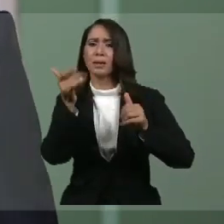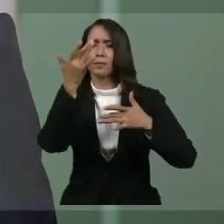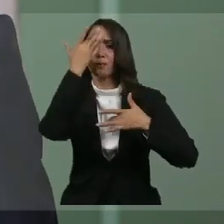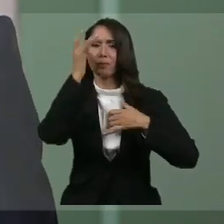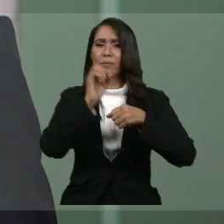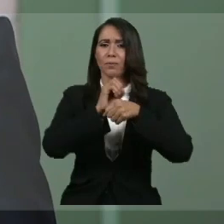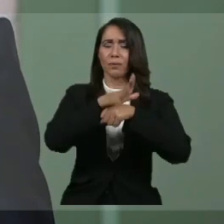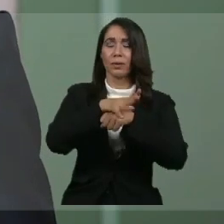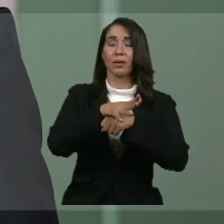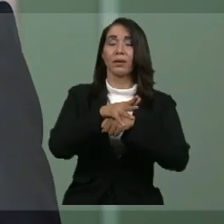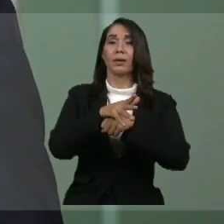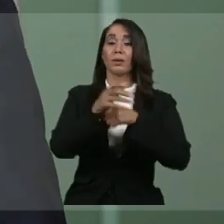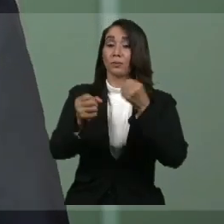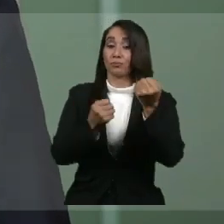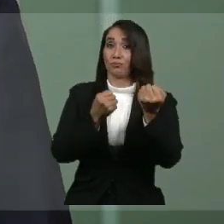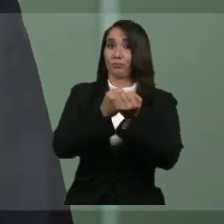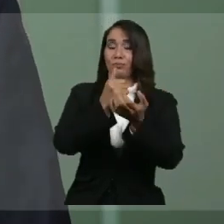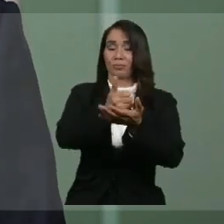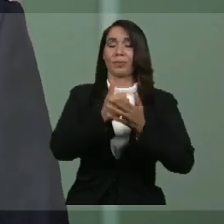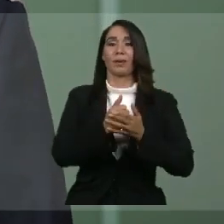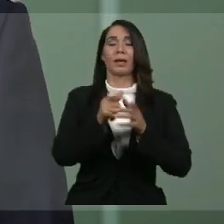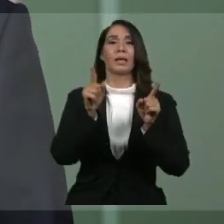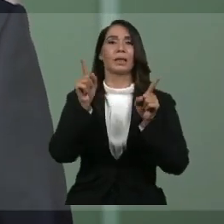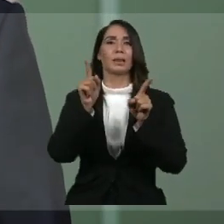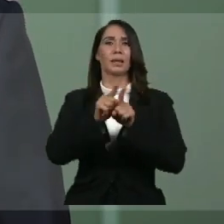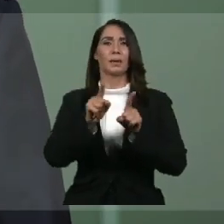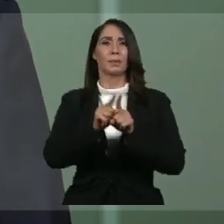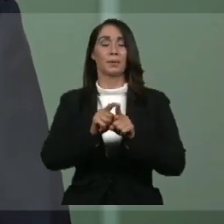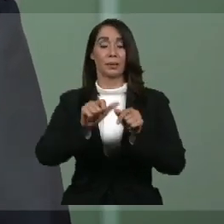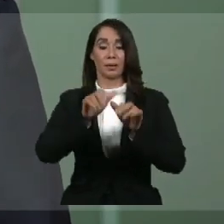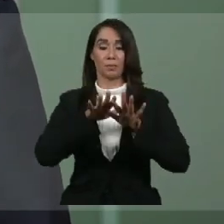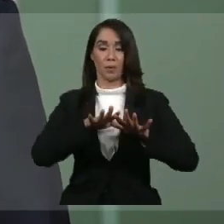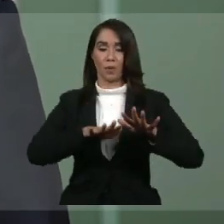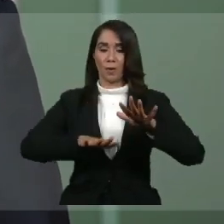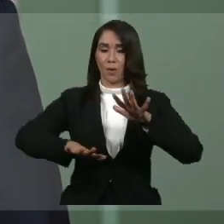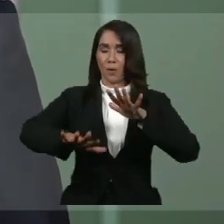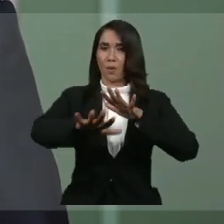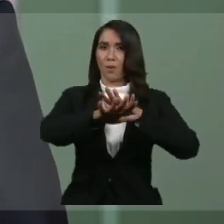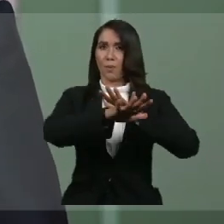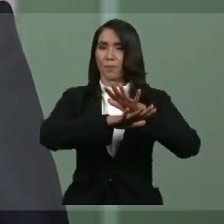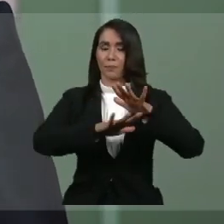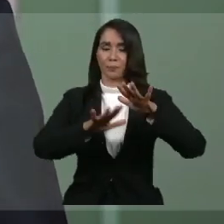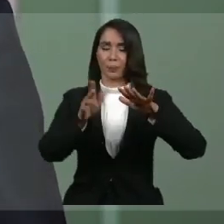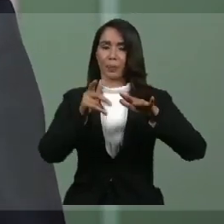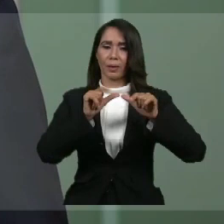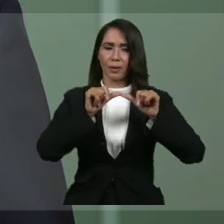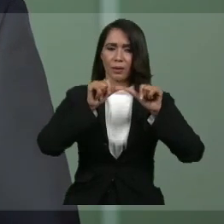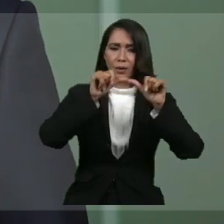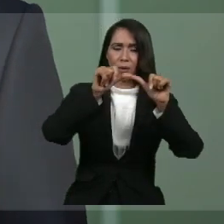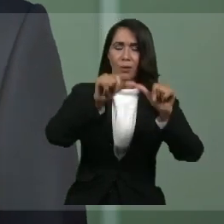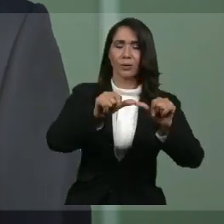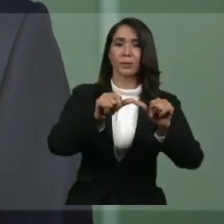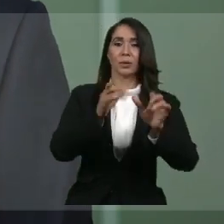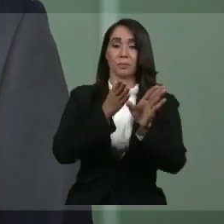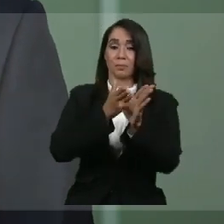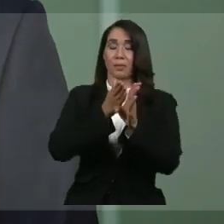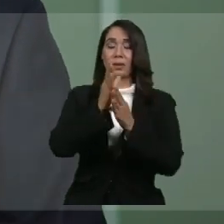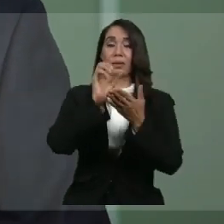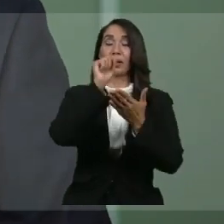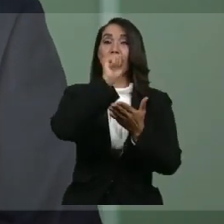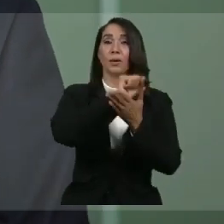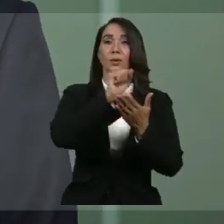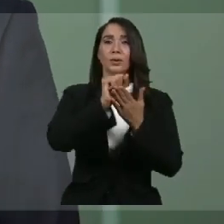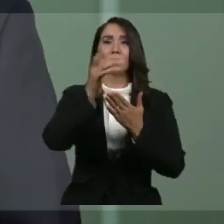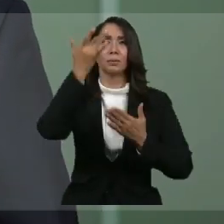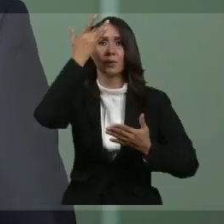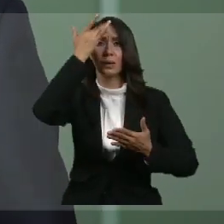darles respuesta efectiva, contamos también con una plataforma de seguimiento epidemiológico que, mediante un sistema de